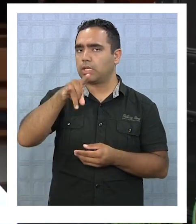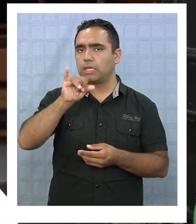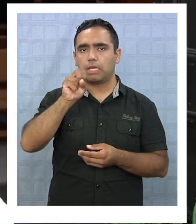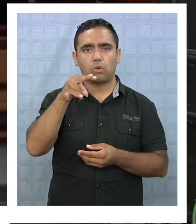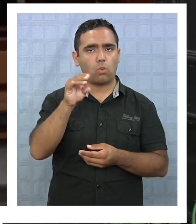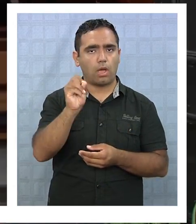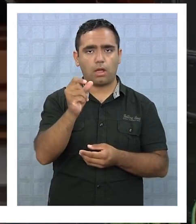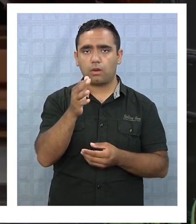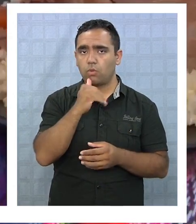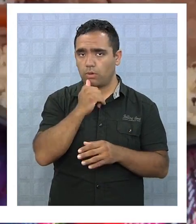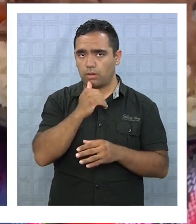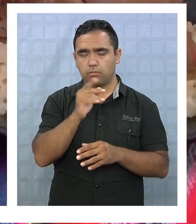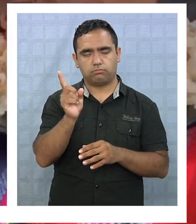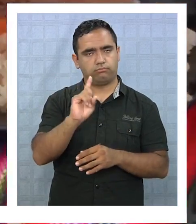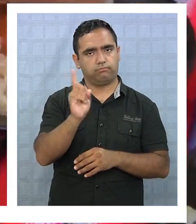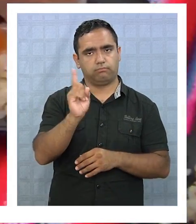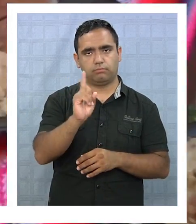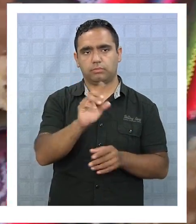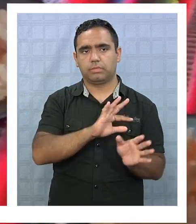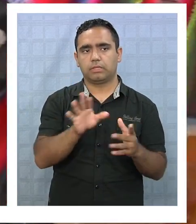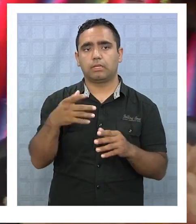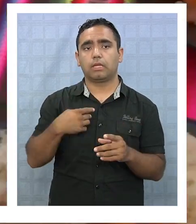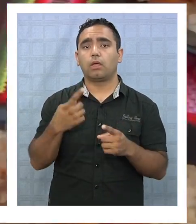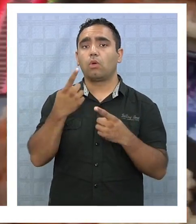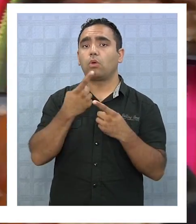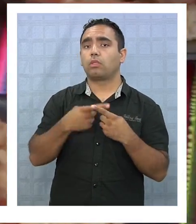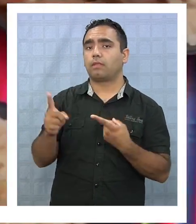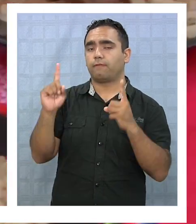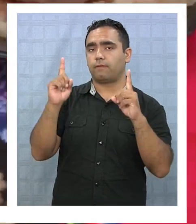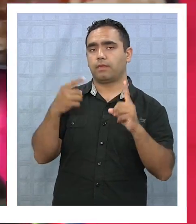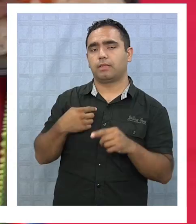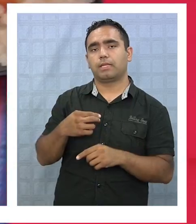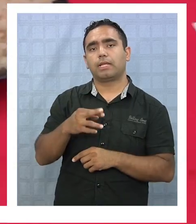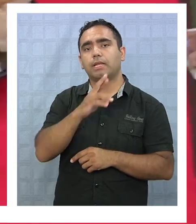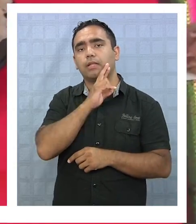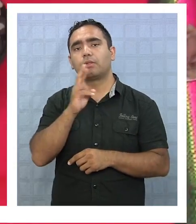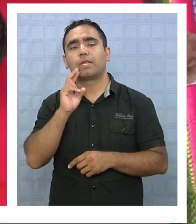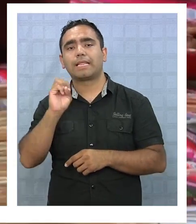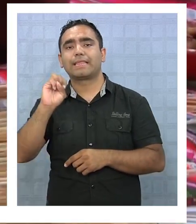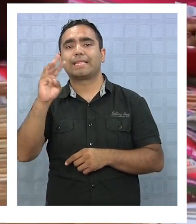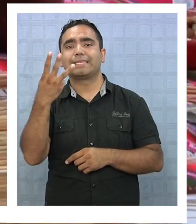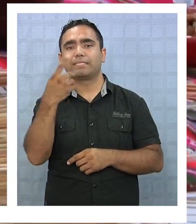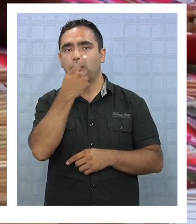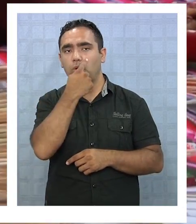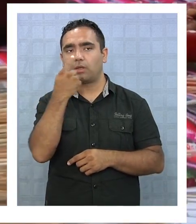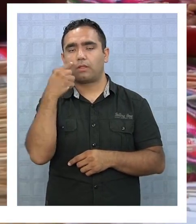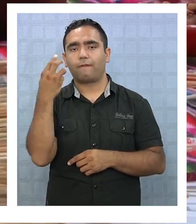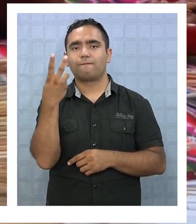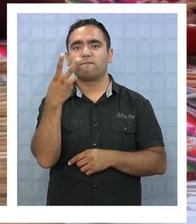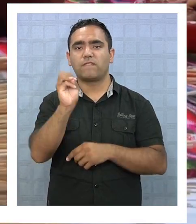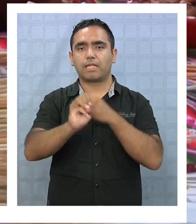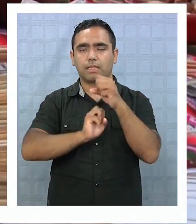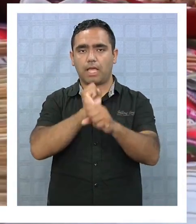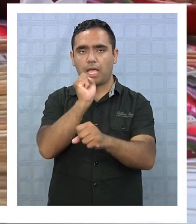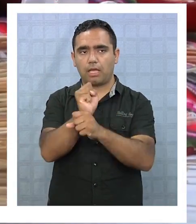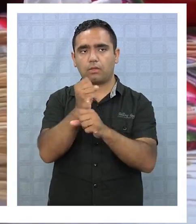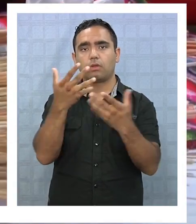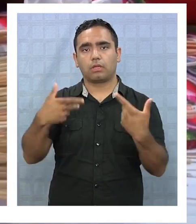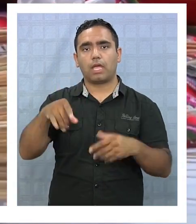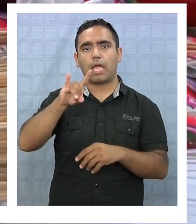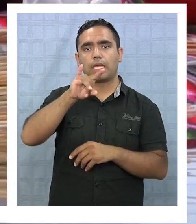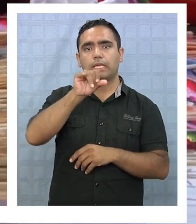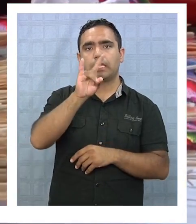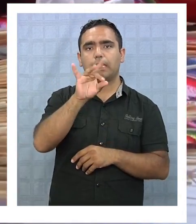No, no usamos quinoa. La arista diferente es el restaurante Tercer Ojito, que con 20 años de actividad comercial, ha hecho de la